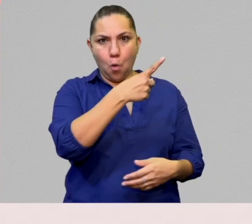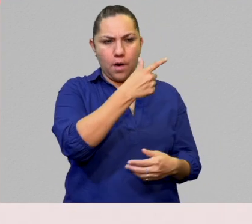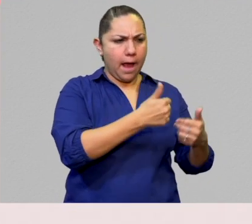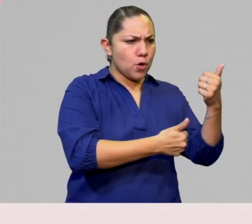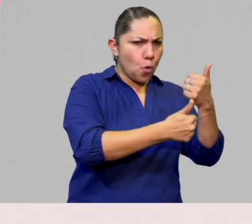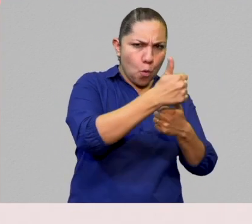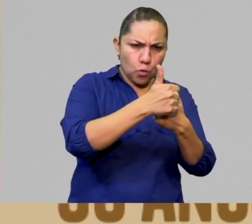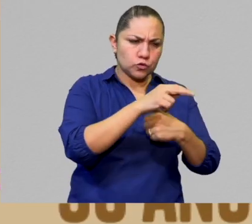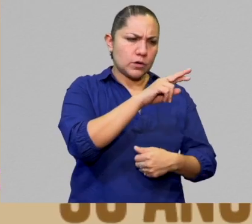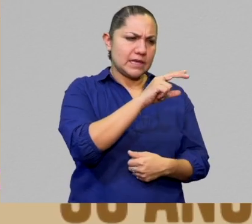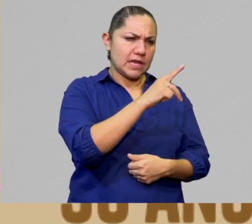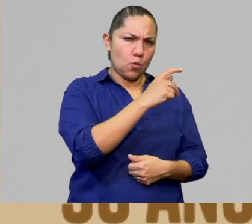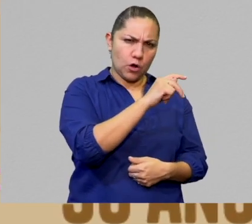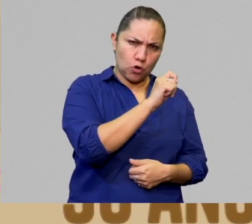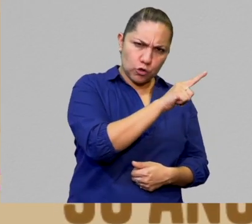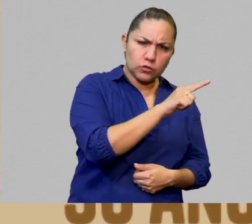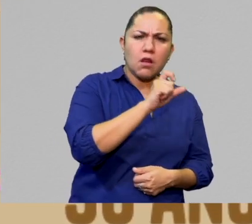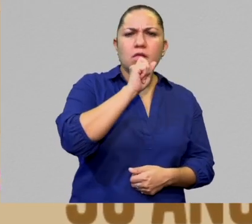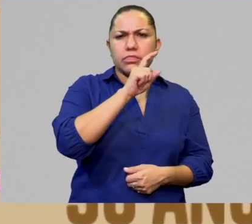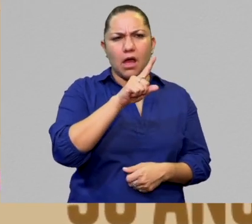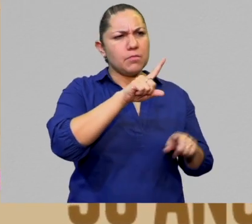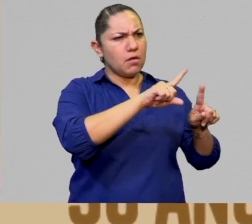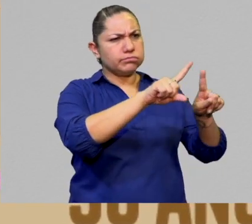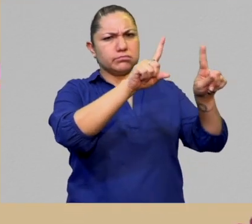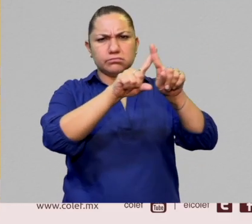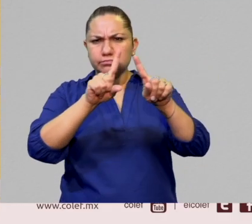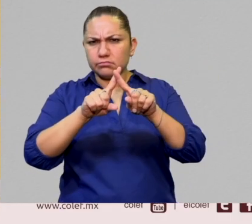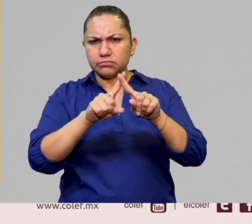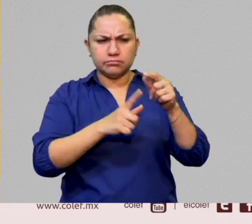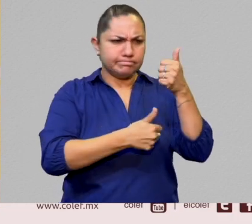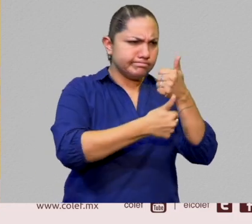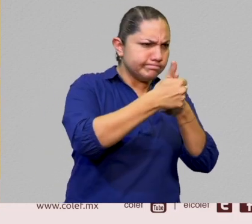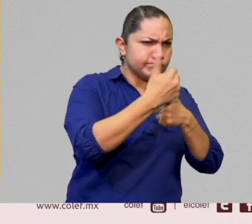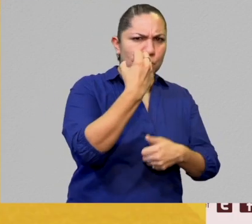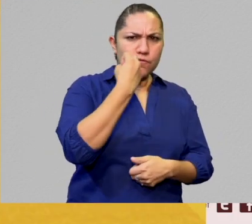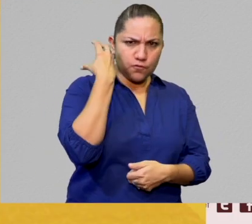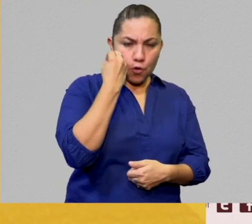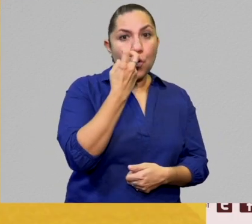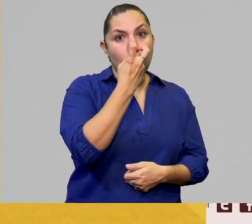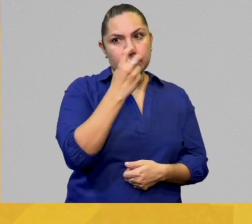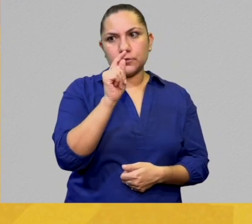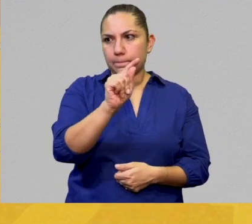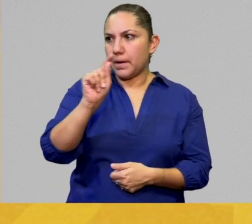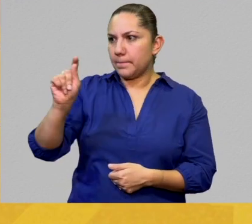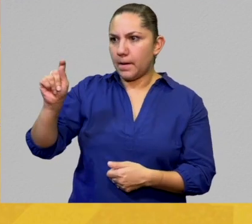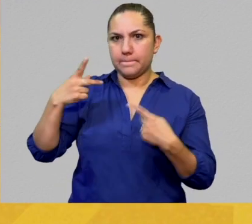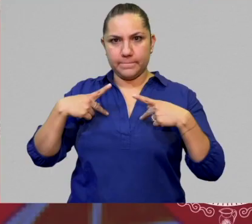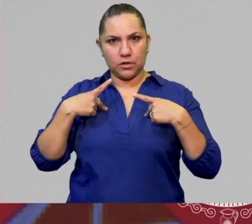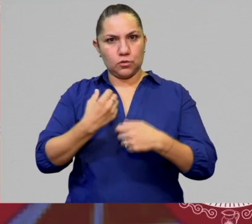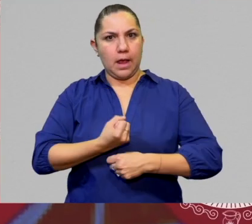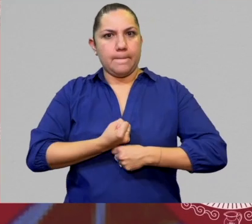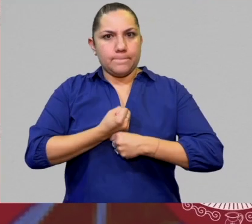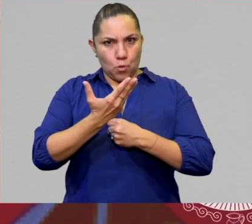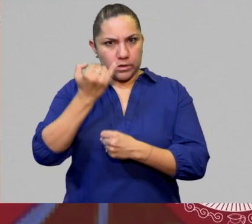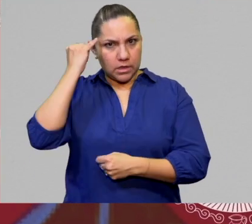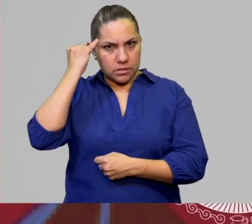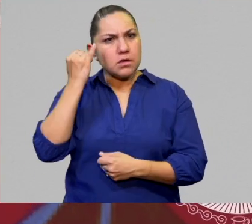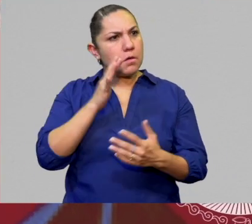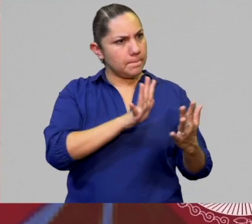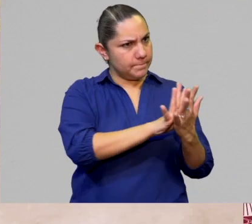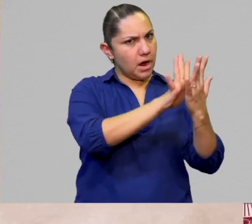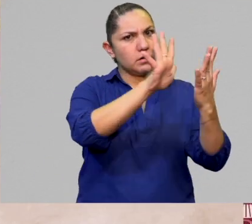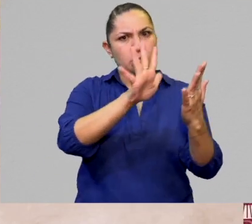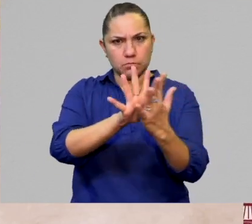Coyot, así como diversos foros, han permitido que los poetas indígenas encuentren reconocimiento por sus trabajos.